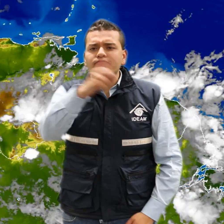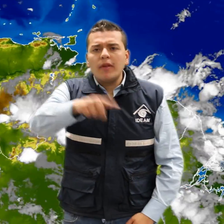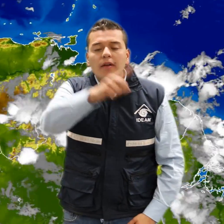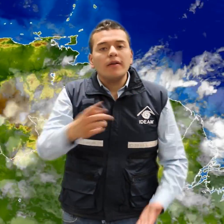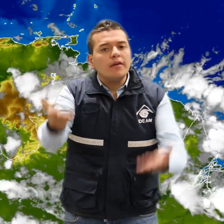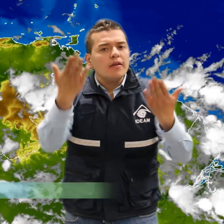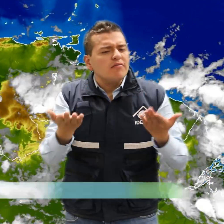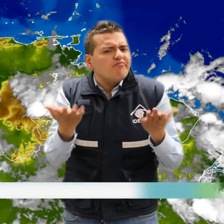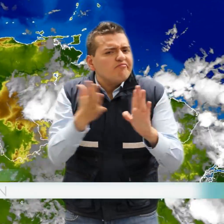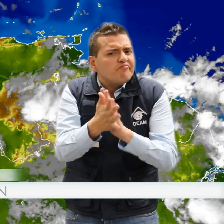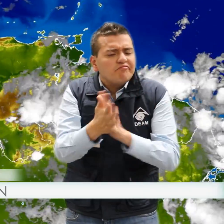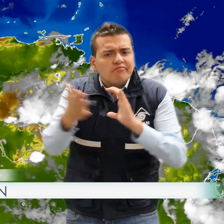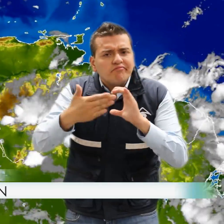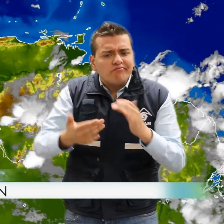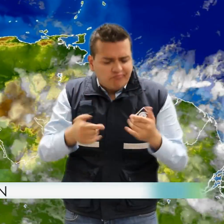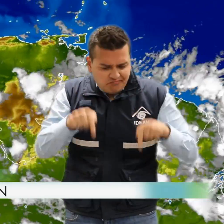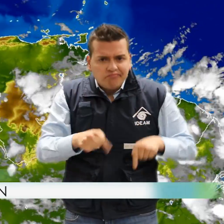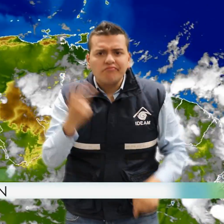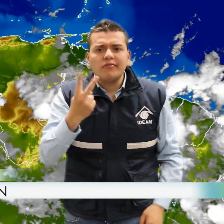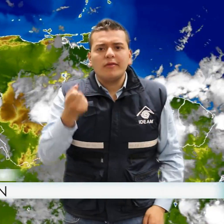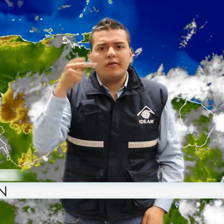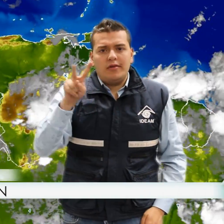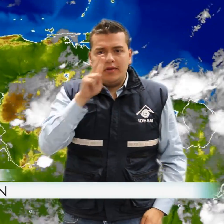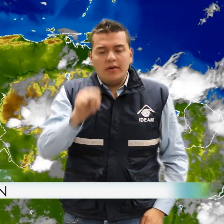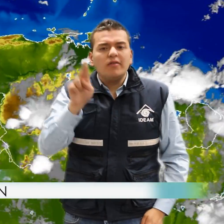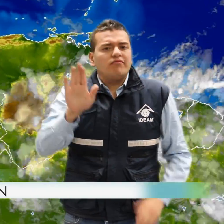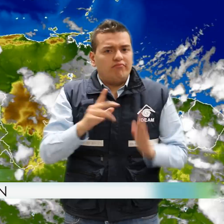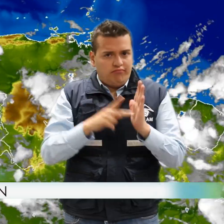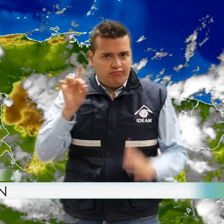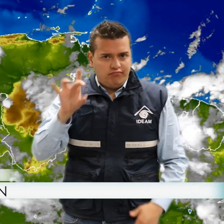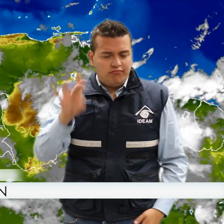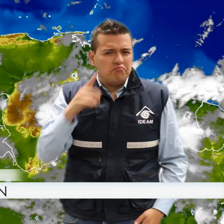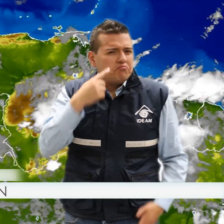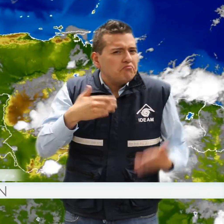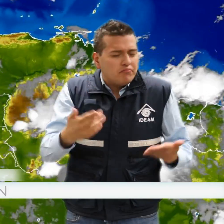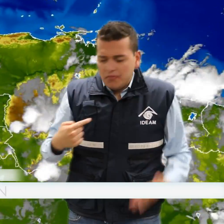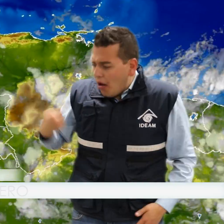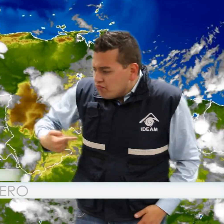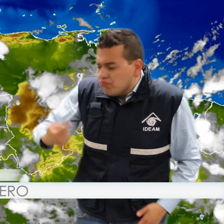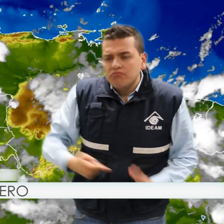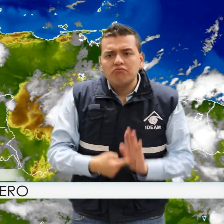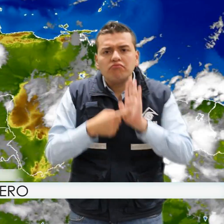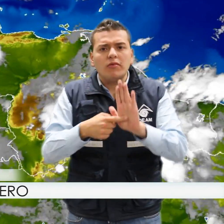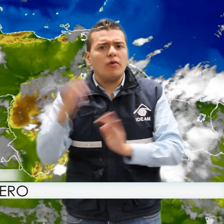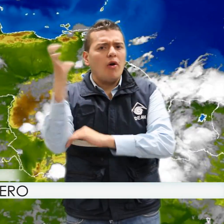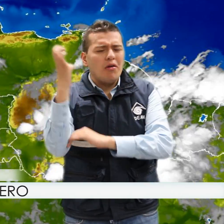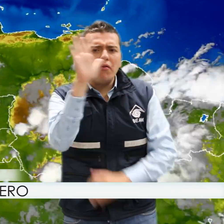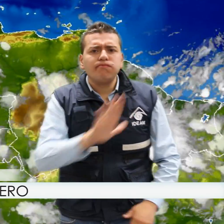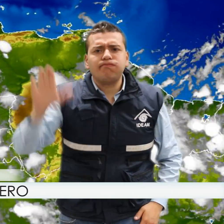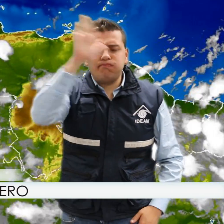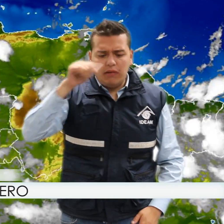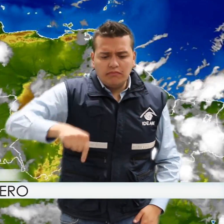Bienvenidos al pronóstico de Estado del Tiempo, pero hoy viernes 12 de junio de 2015. En las últimas horas, en gran parte del territorio